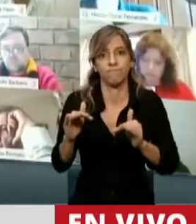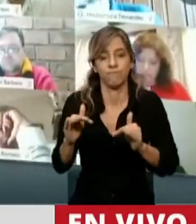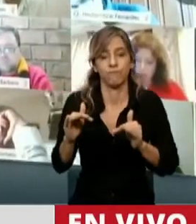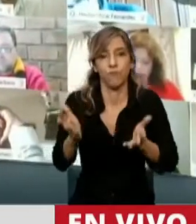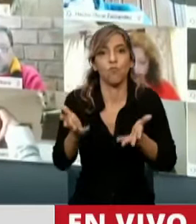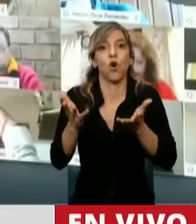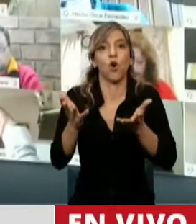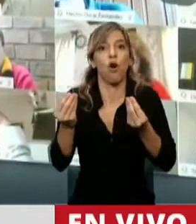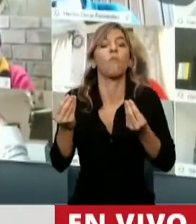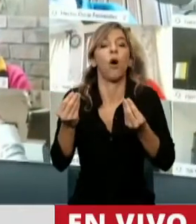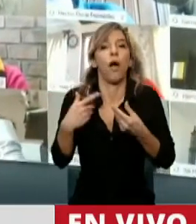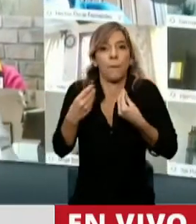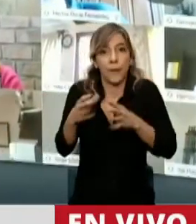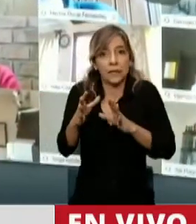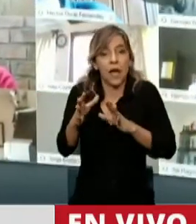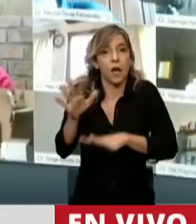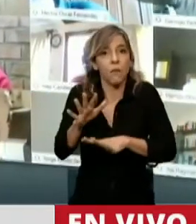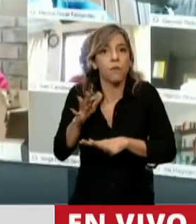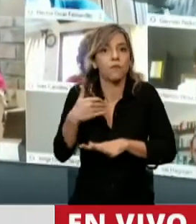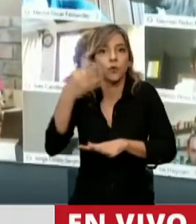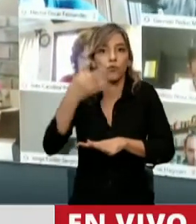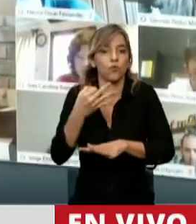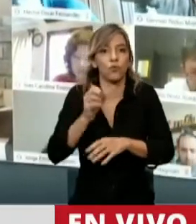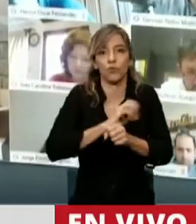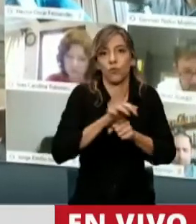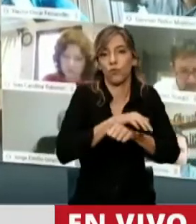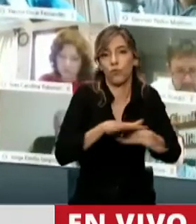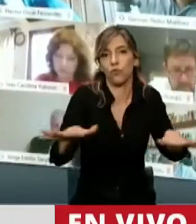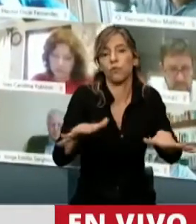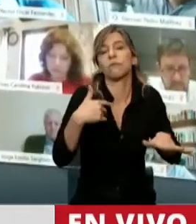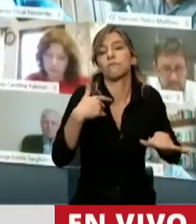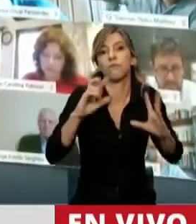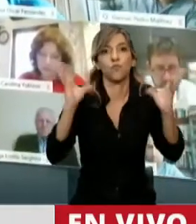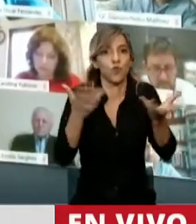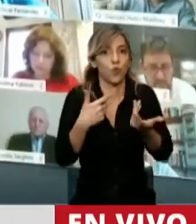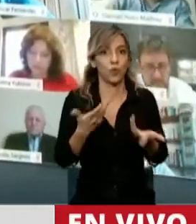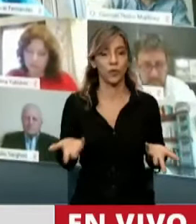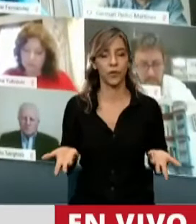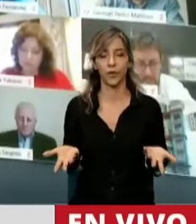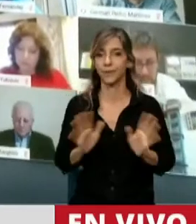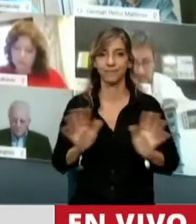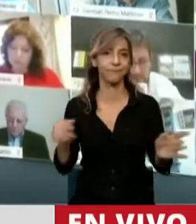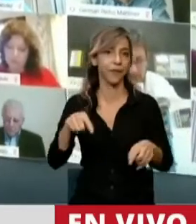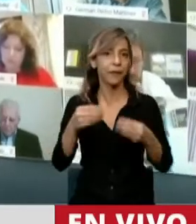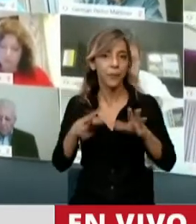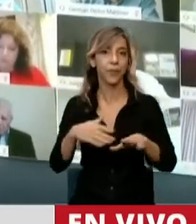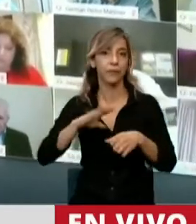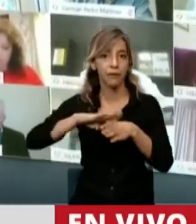en el mundo y en la Argentina, lo que provoca un aumento generalizado del incumplimiento de los contribuyentes.